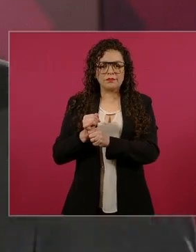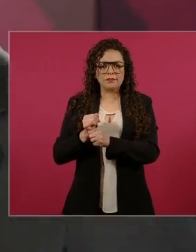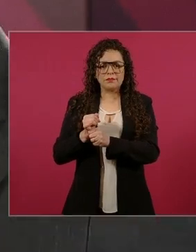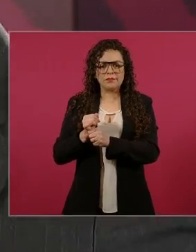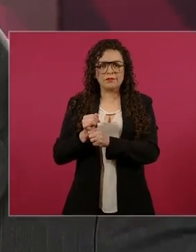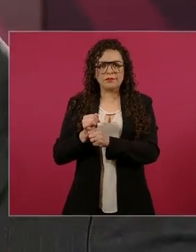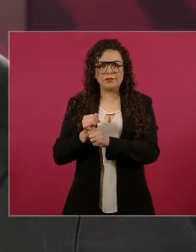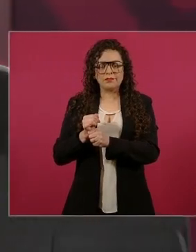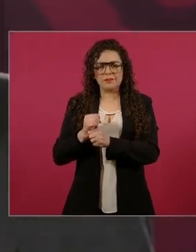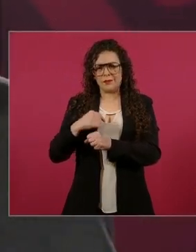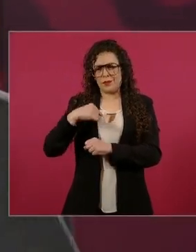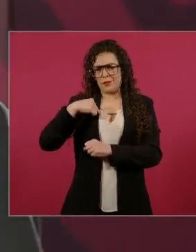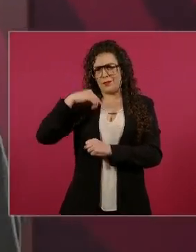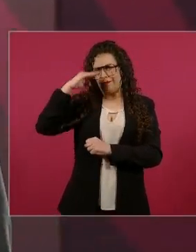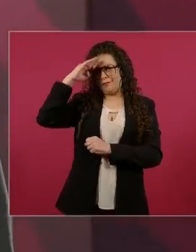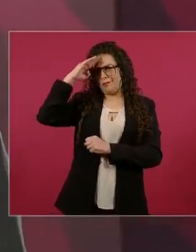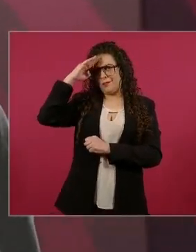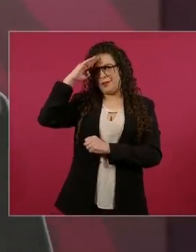eso, o sea,